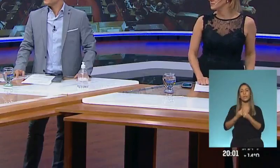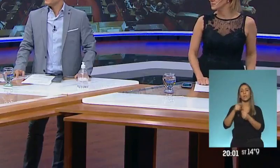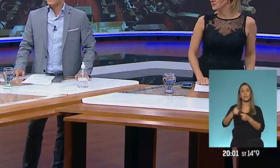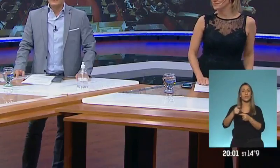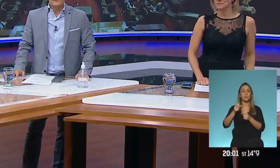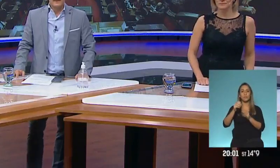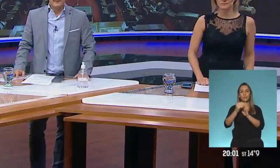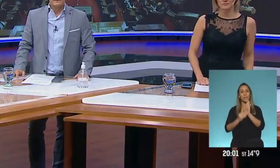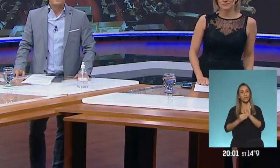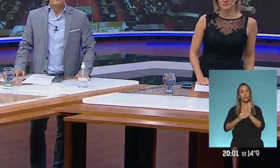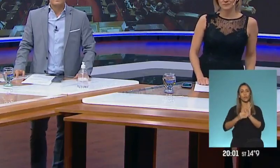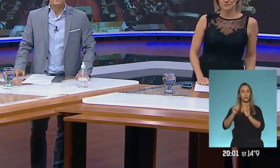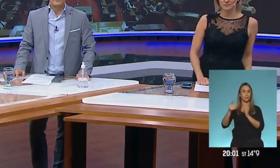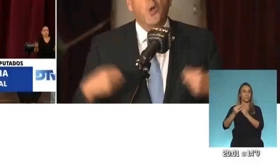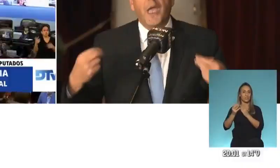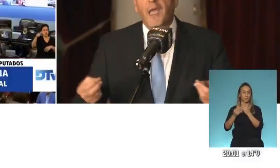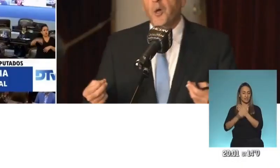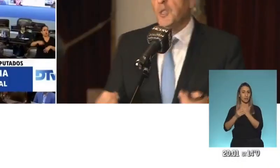Vamos inmediatamente al Congreso.